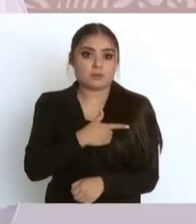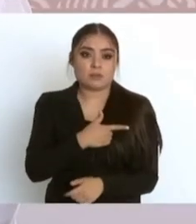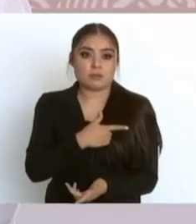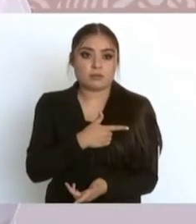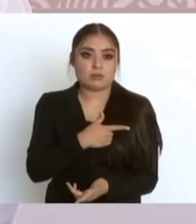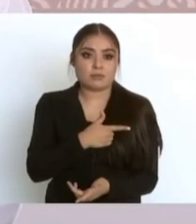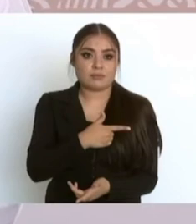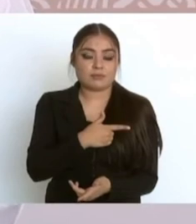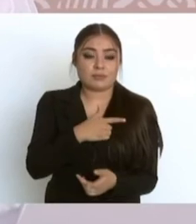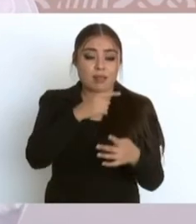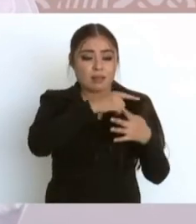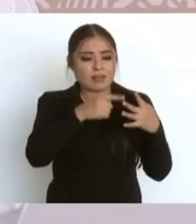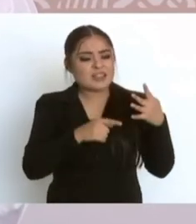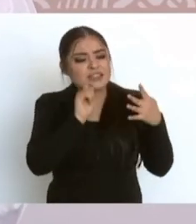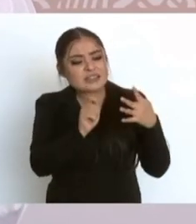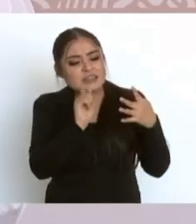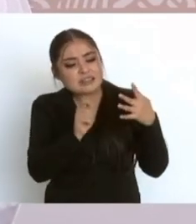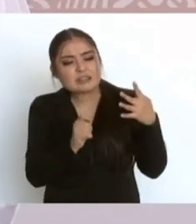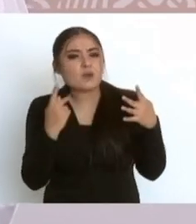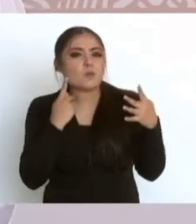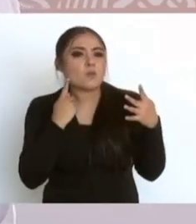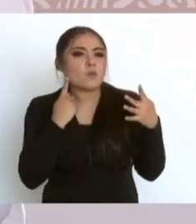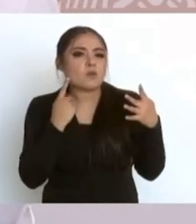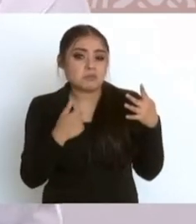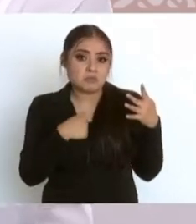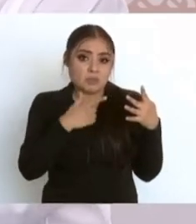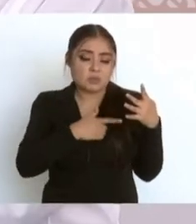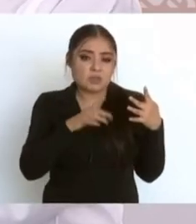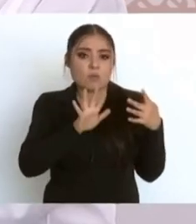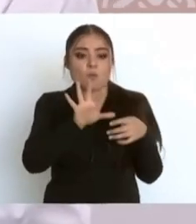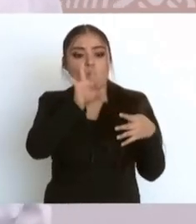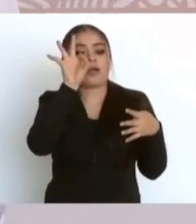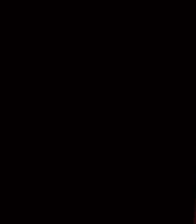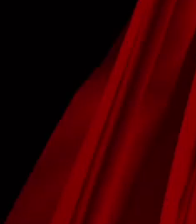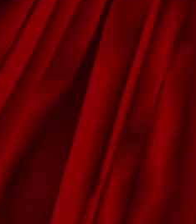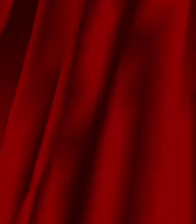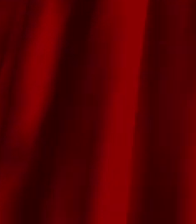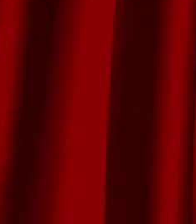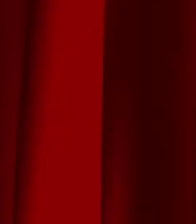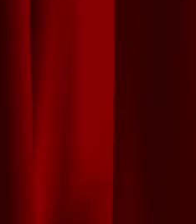entre todas las definiciones, esa según la cual la política es hacer historia.